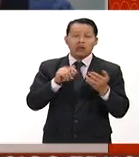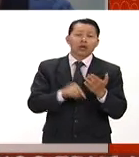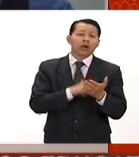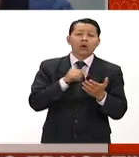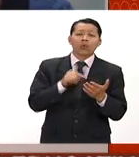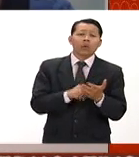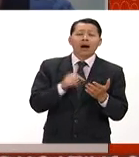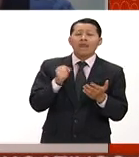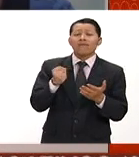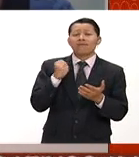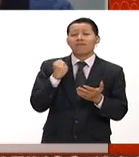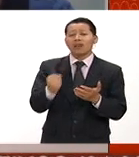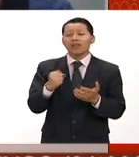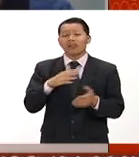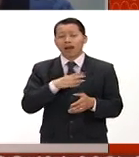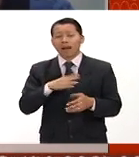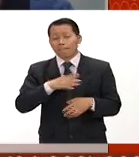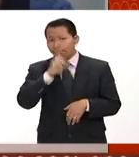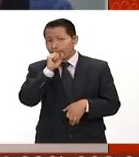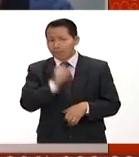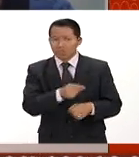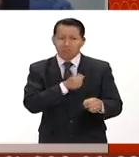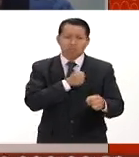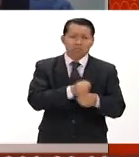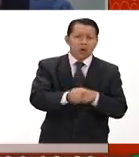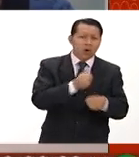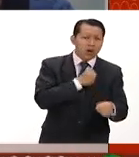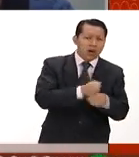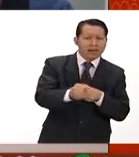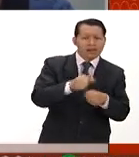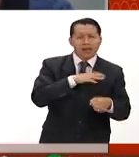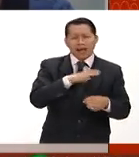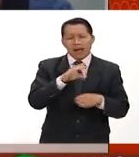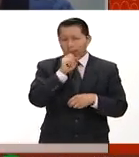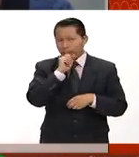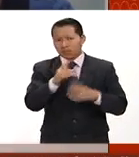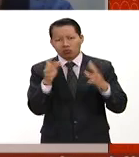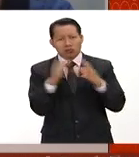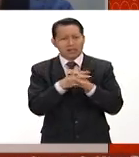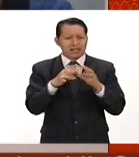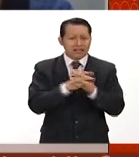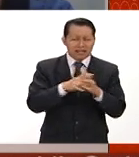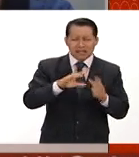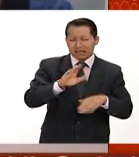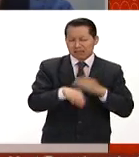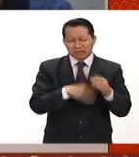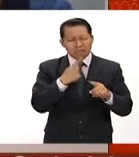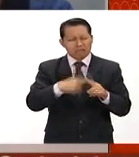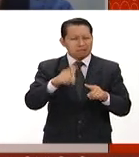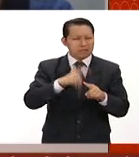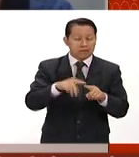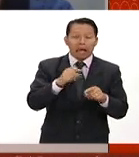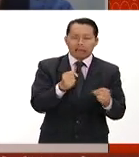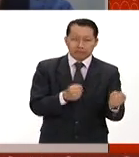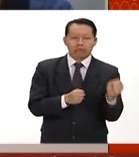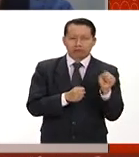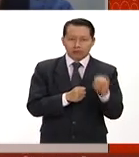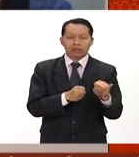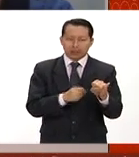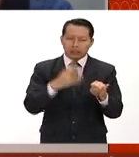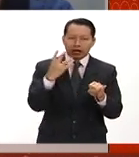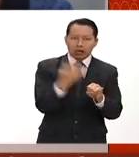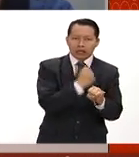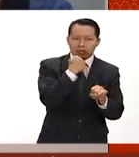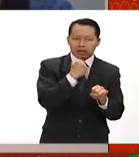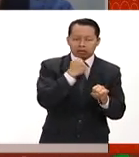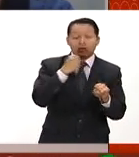castigadas precisamente por la violencia relacionada con la guerrilla y en las ciudades ganó el